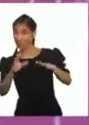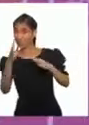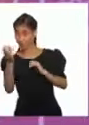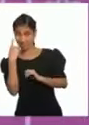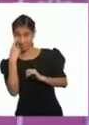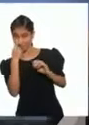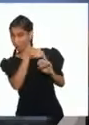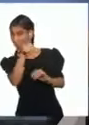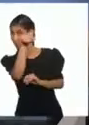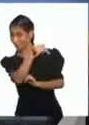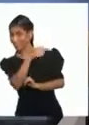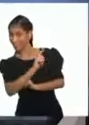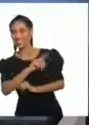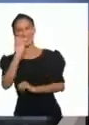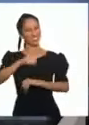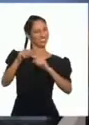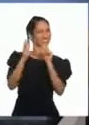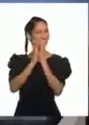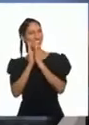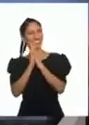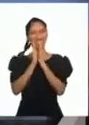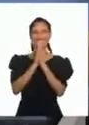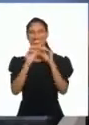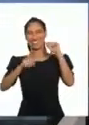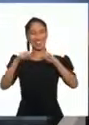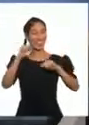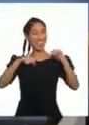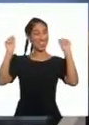conocerlos? ¡Claro que sí!